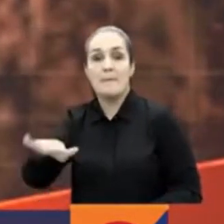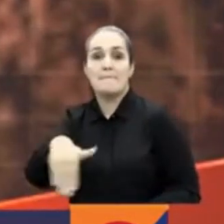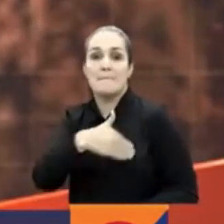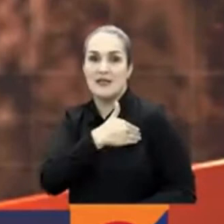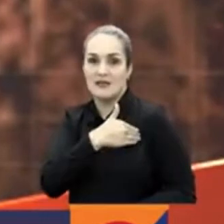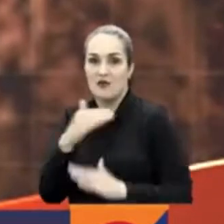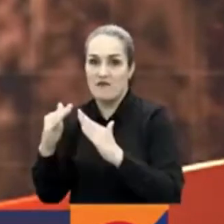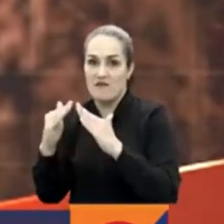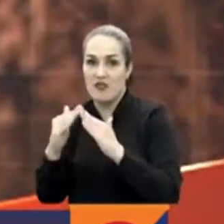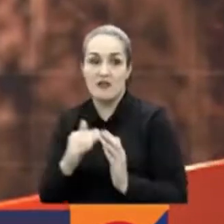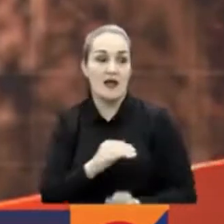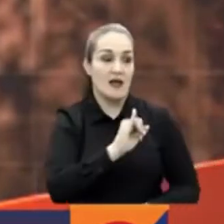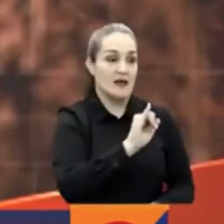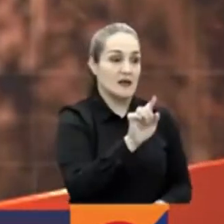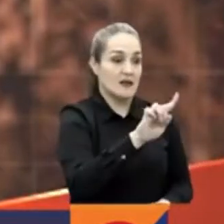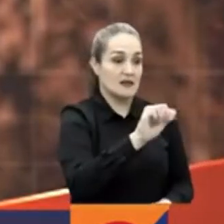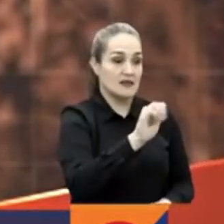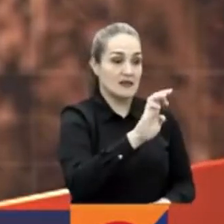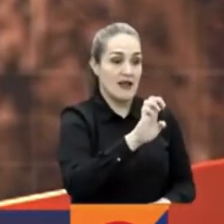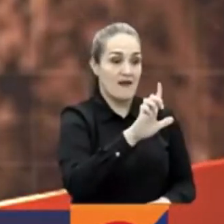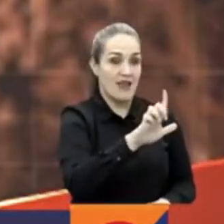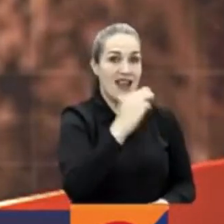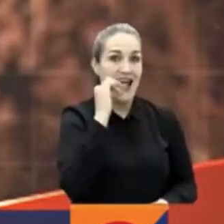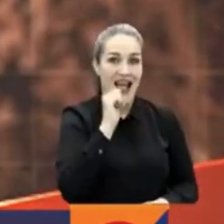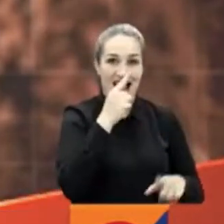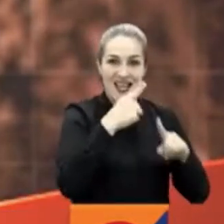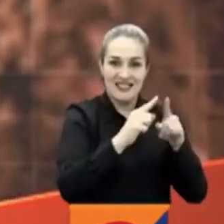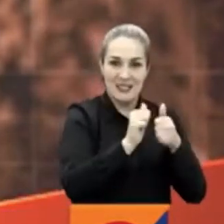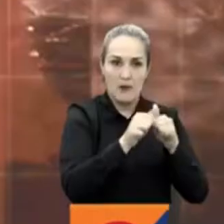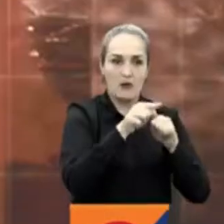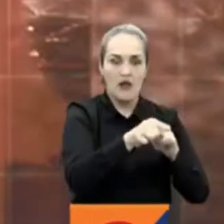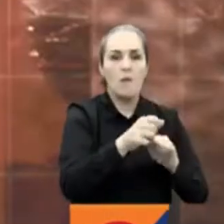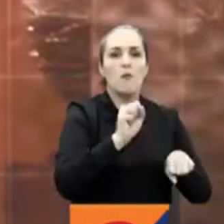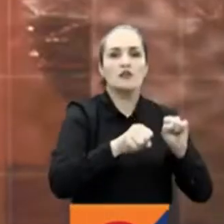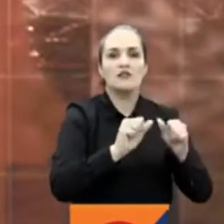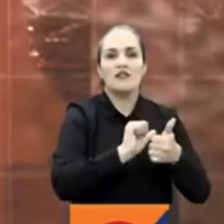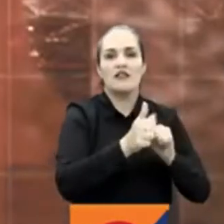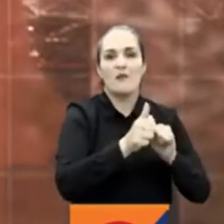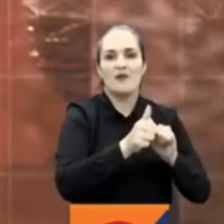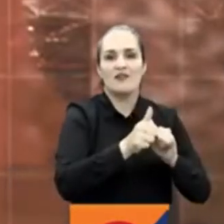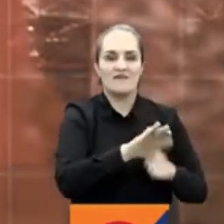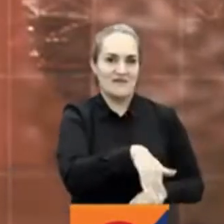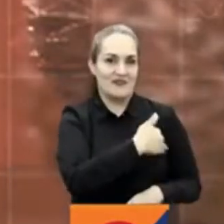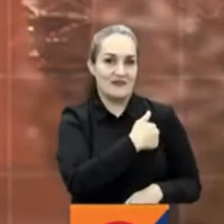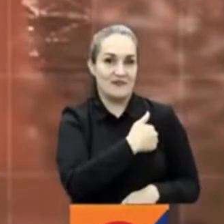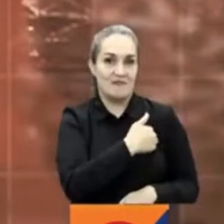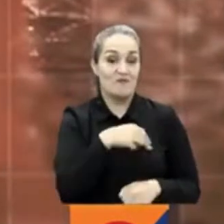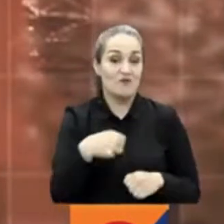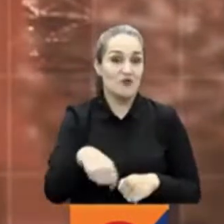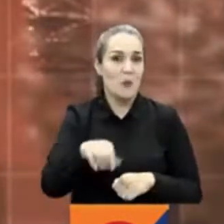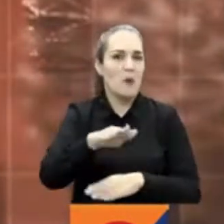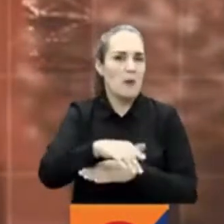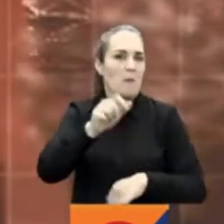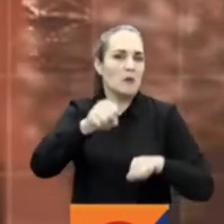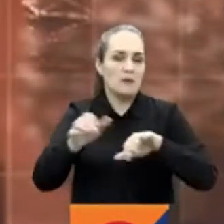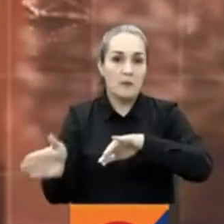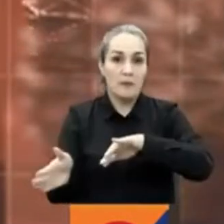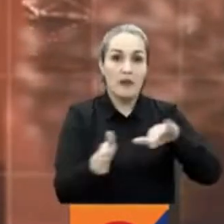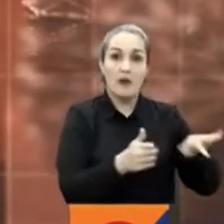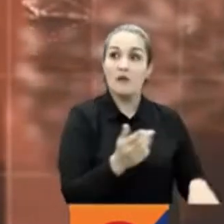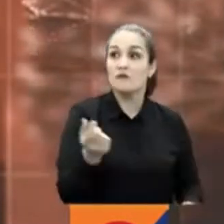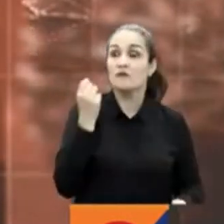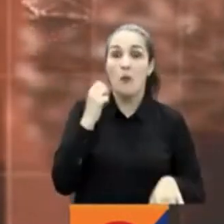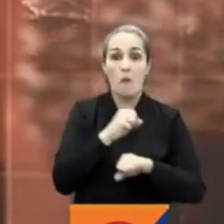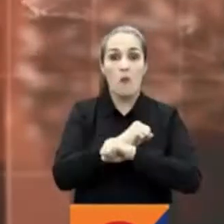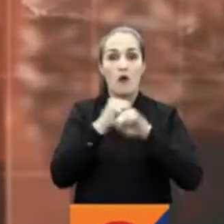Deporte. Es posible que en la tarde el presidente electo Gustavo Petro lo confirme. Y esta mañana se llevó a cabo la reunión de la delegación de Estados